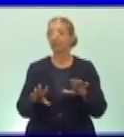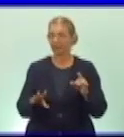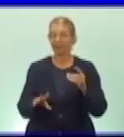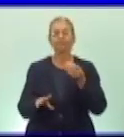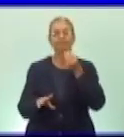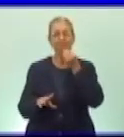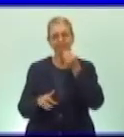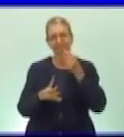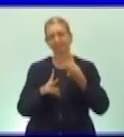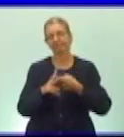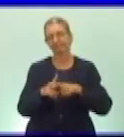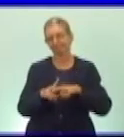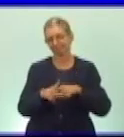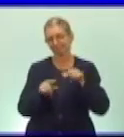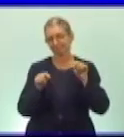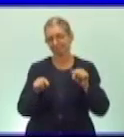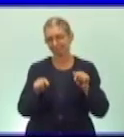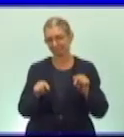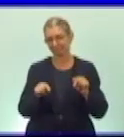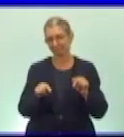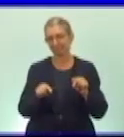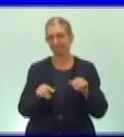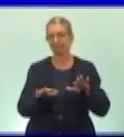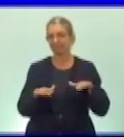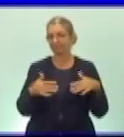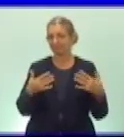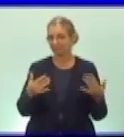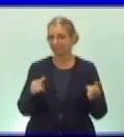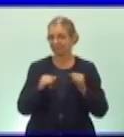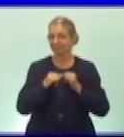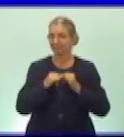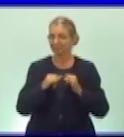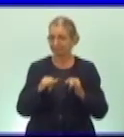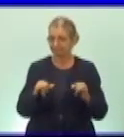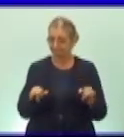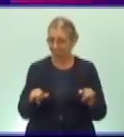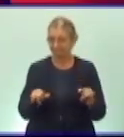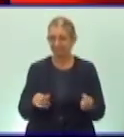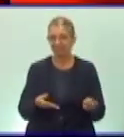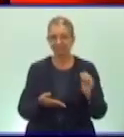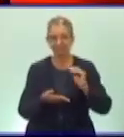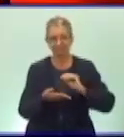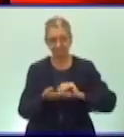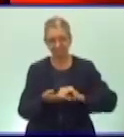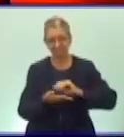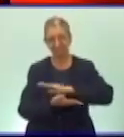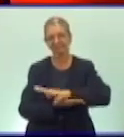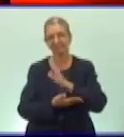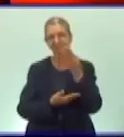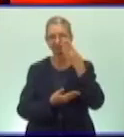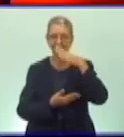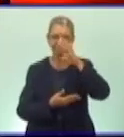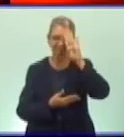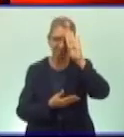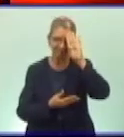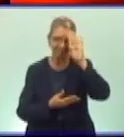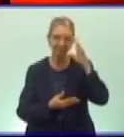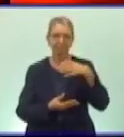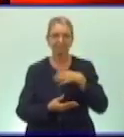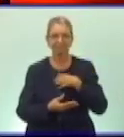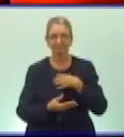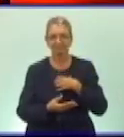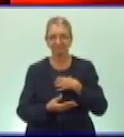tenemos. Por eso, las informaciones para completar el álbum de la patria la tienen